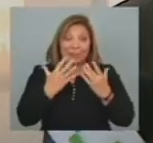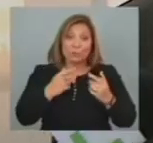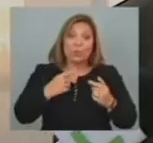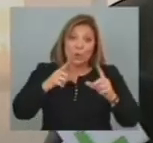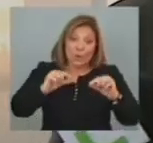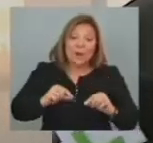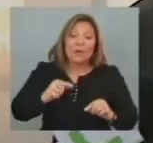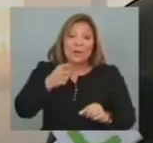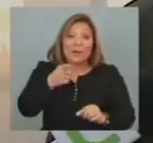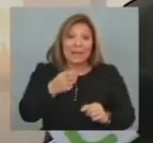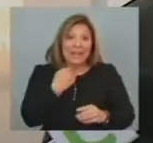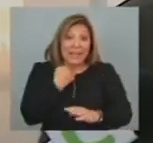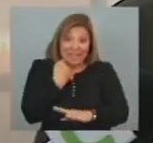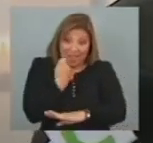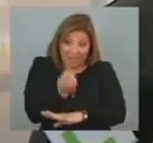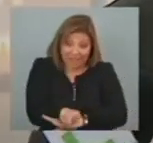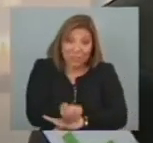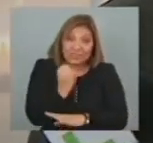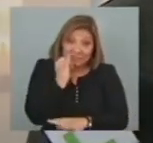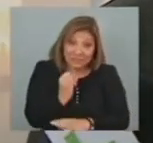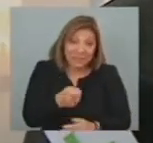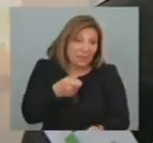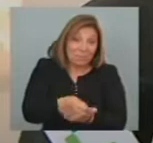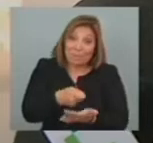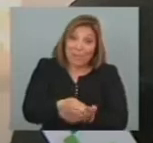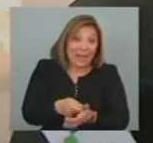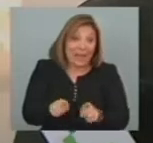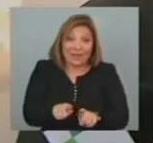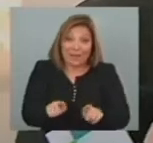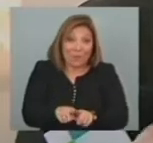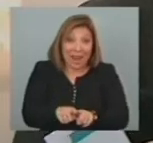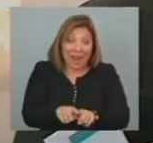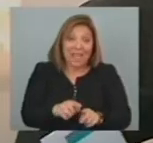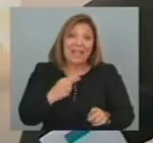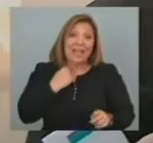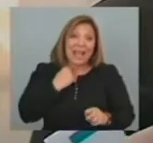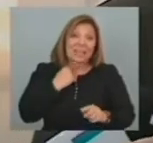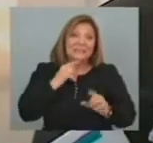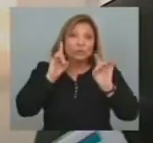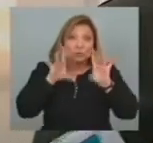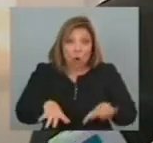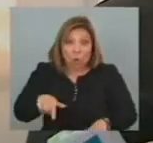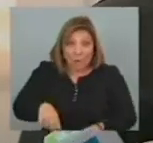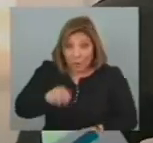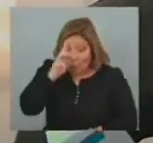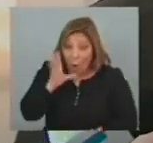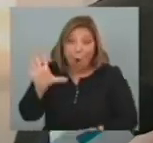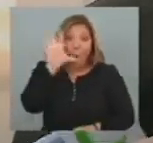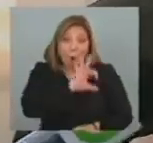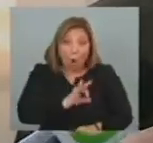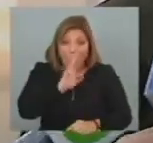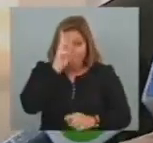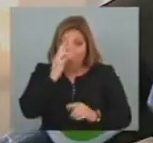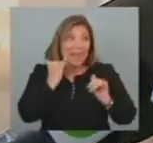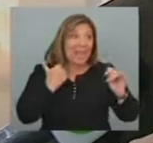La inversión La vamos a tener Que amortizar igual Regasifiquemos Solo para Uruguay O regasifiquemos Para